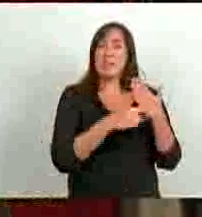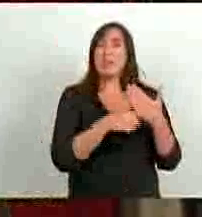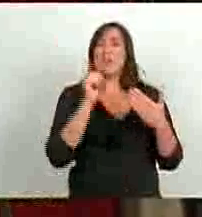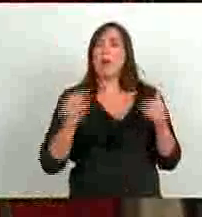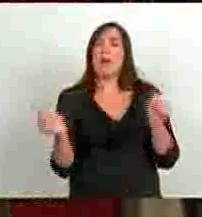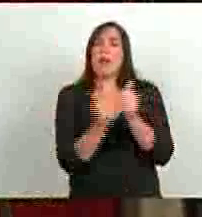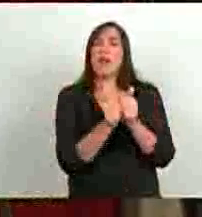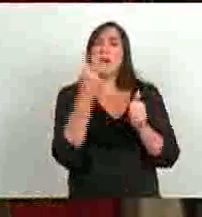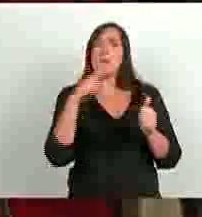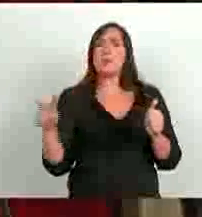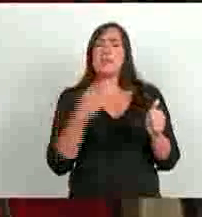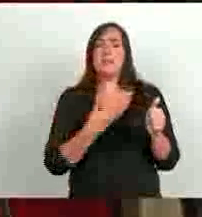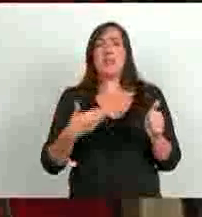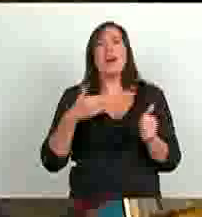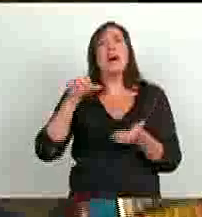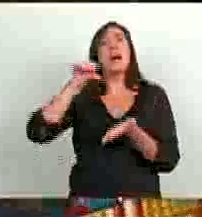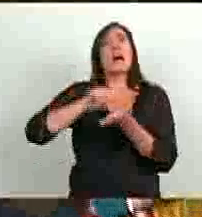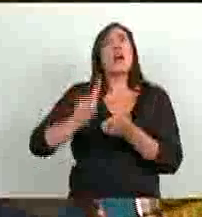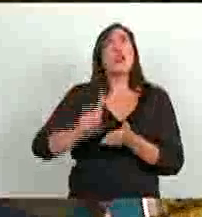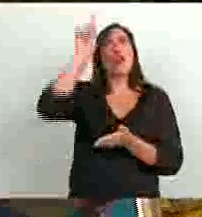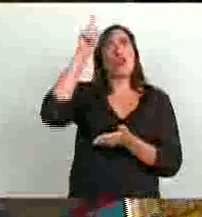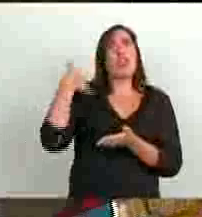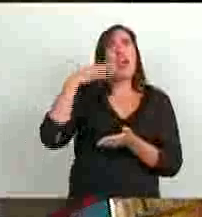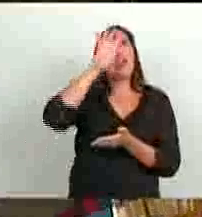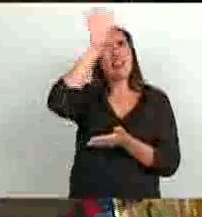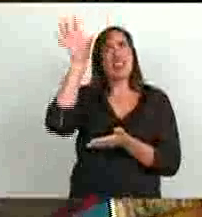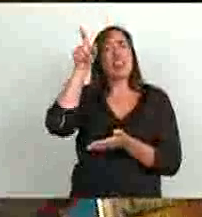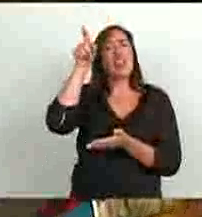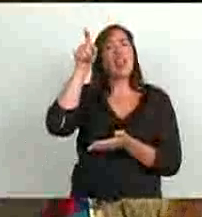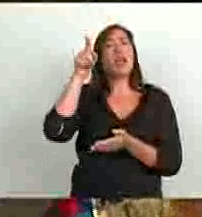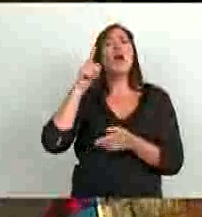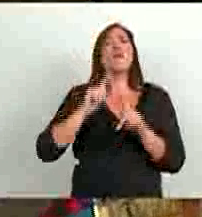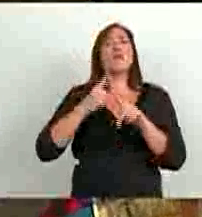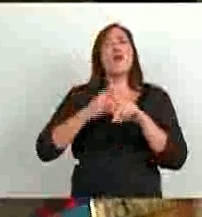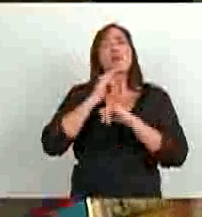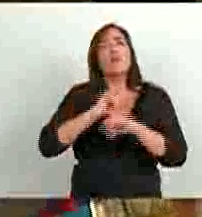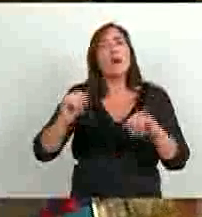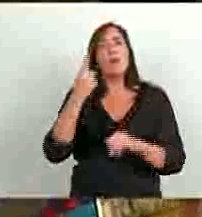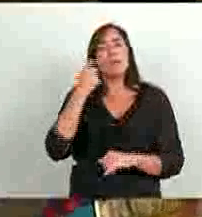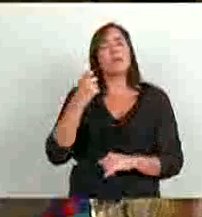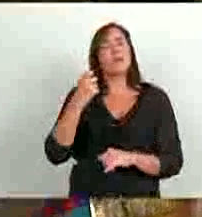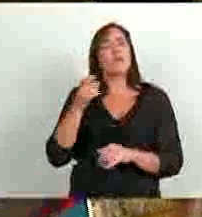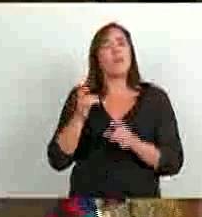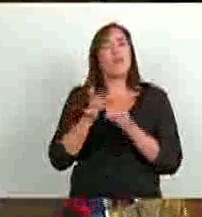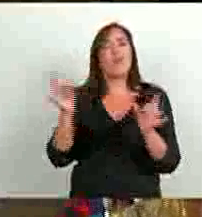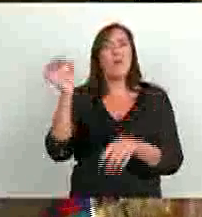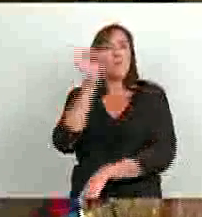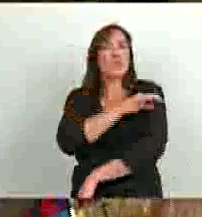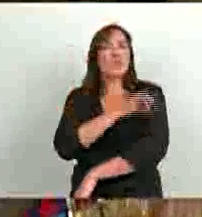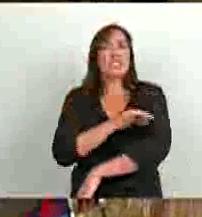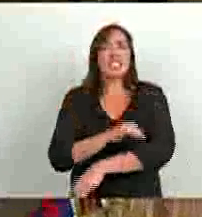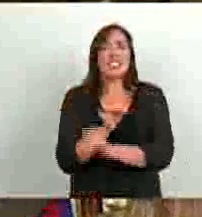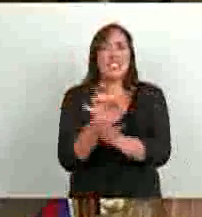Vicepresidente, en la zona caliente del norte argentino, en la prevención del dengue, del otro lado se calcula que hay,